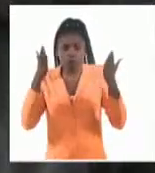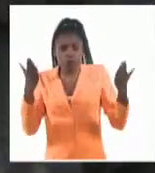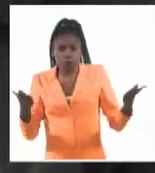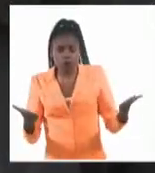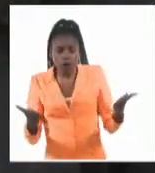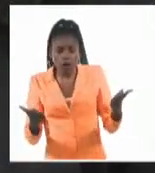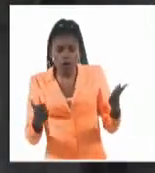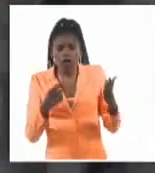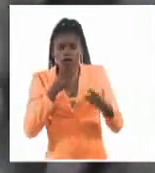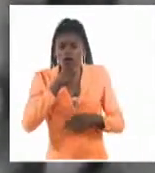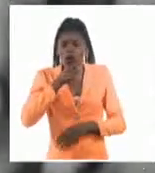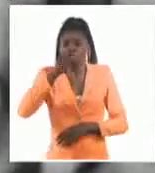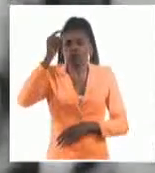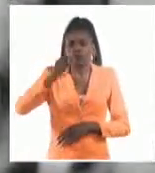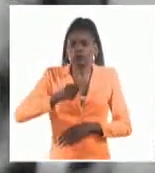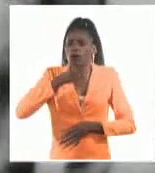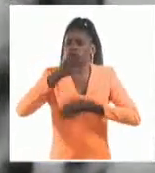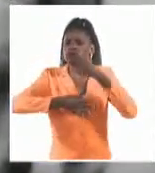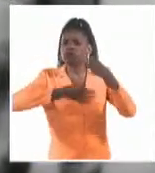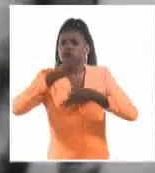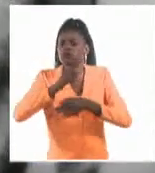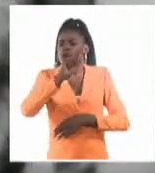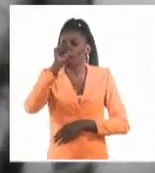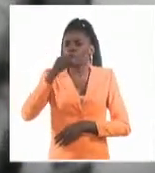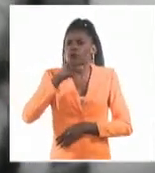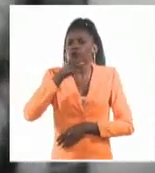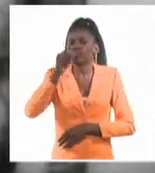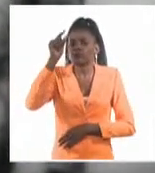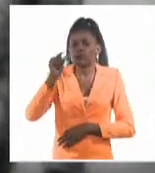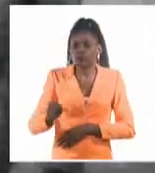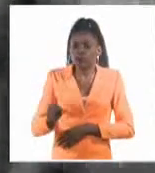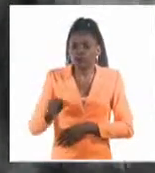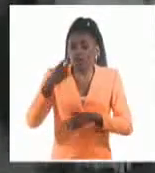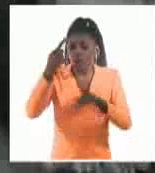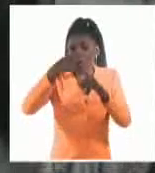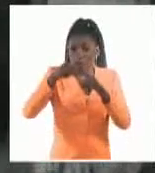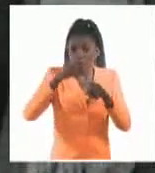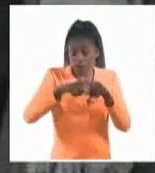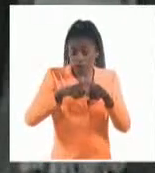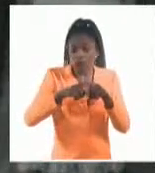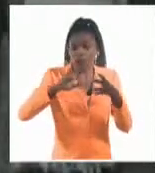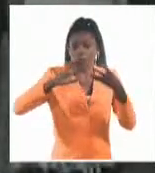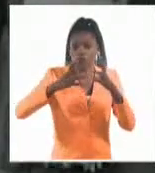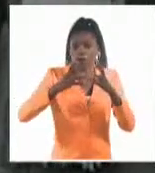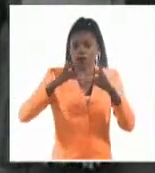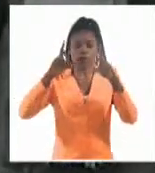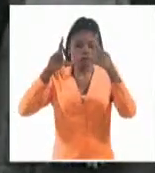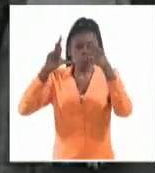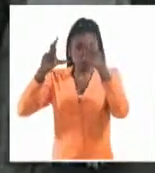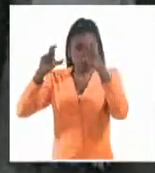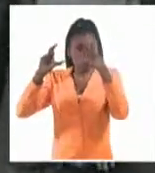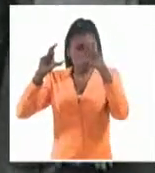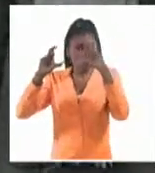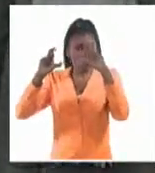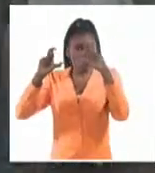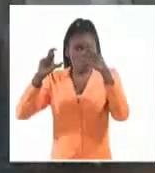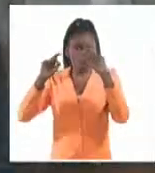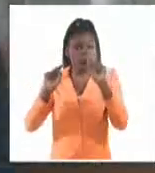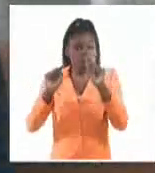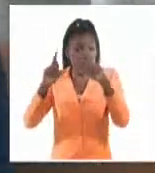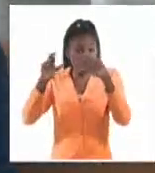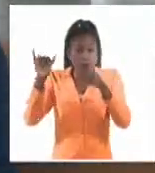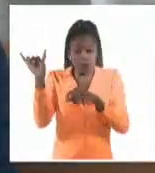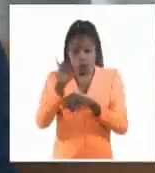intervenciones públicas en discursos y entrevistas, y otro de esos caminos es el de la fotografía. La fotografía también